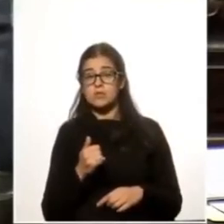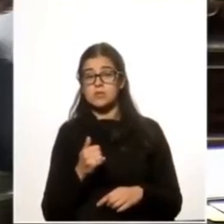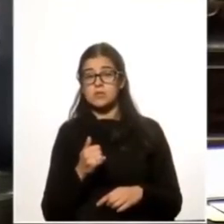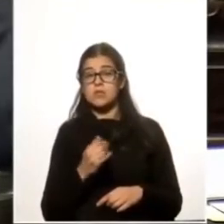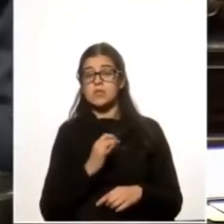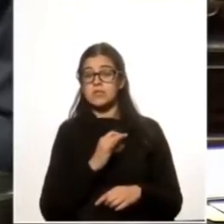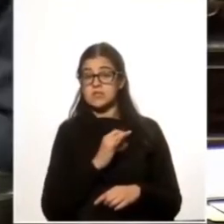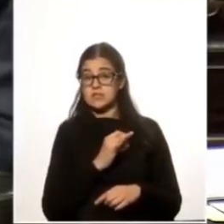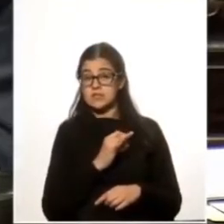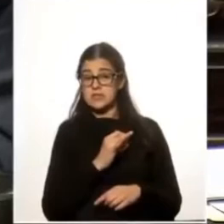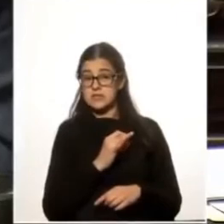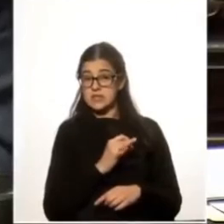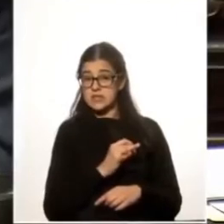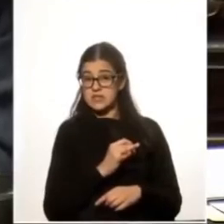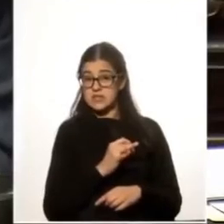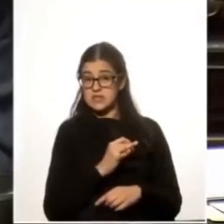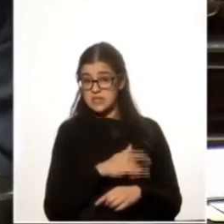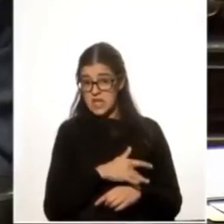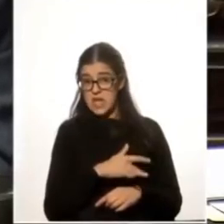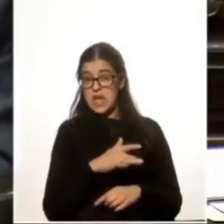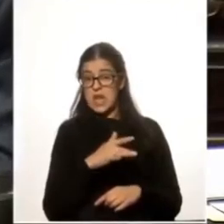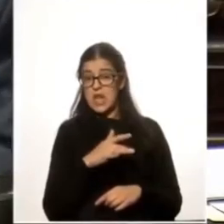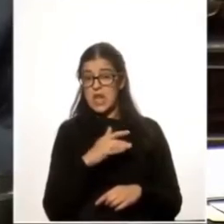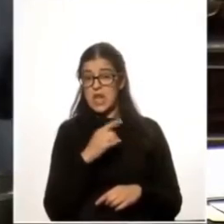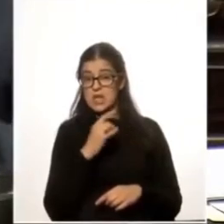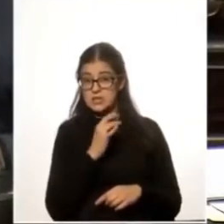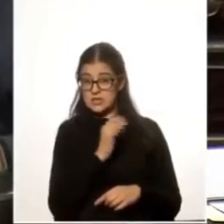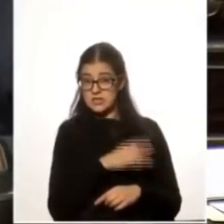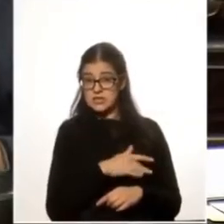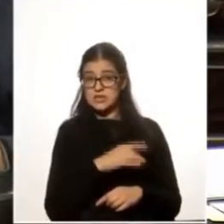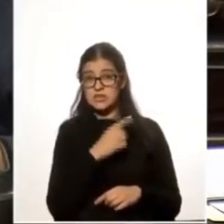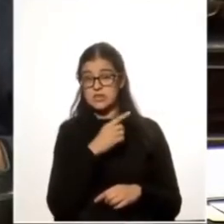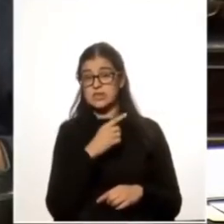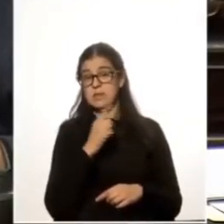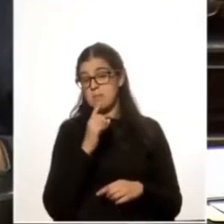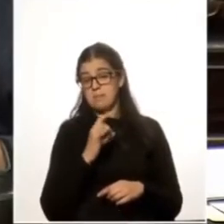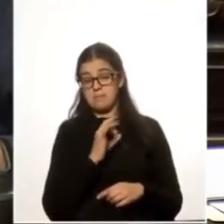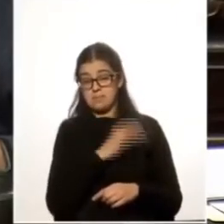Chile de Piñera pero Chile de Bachelet